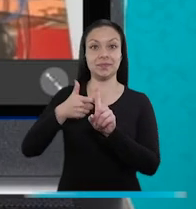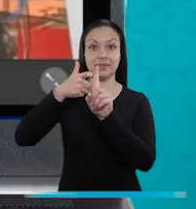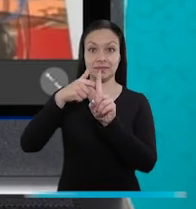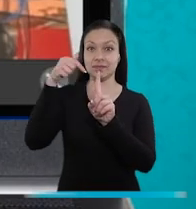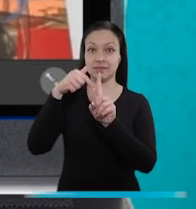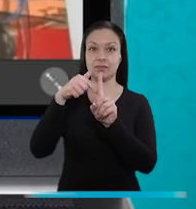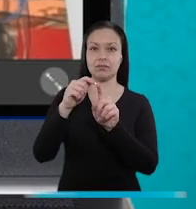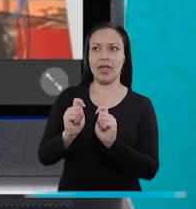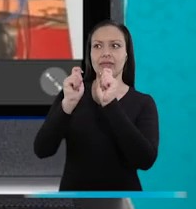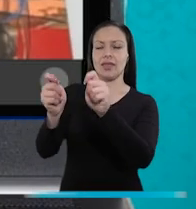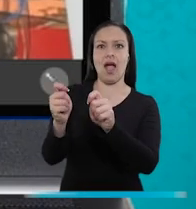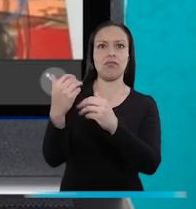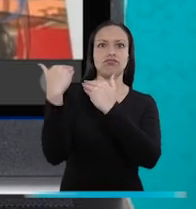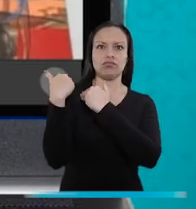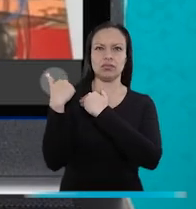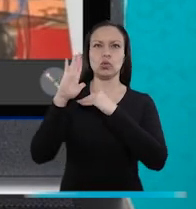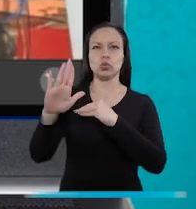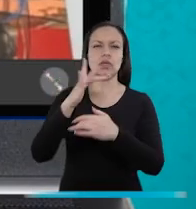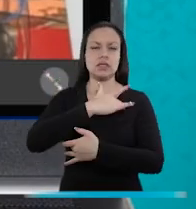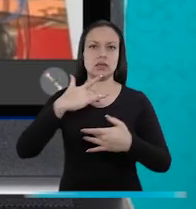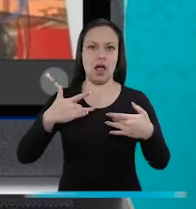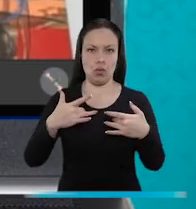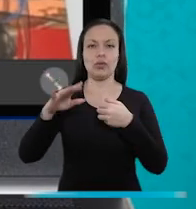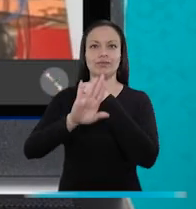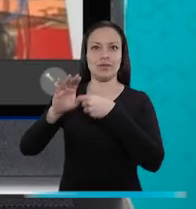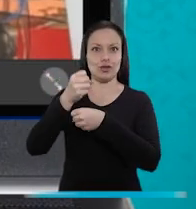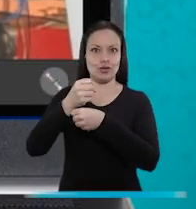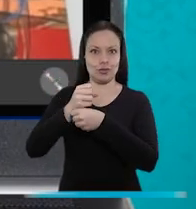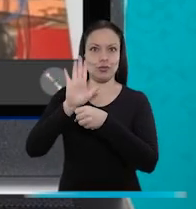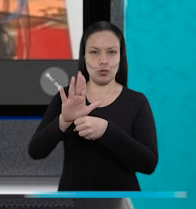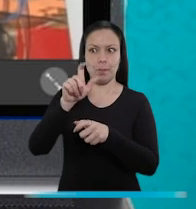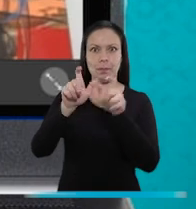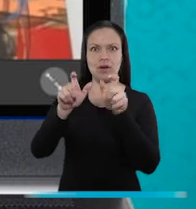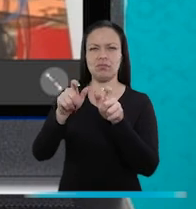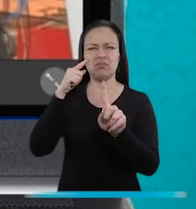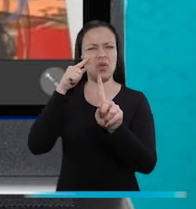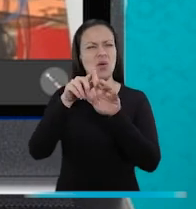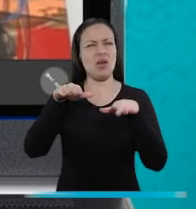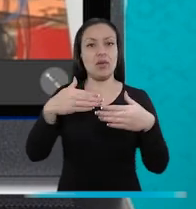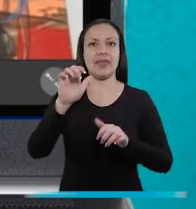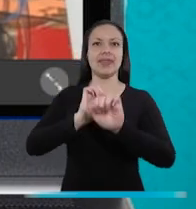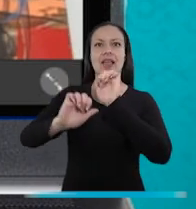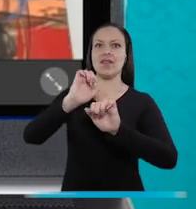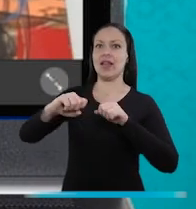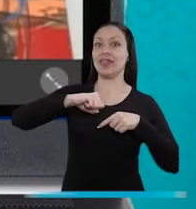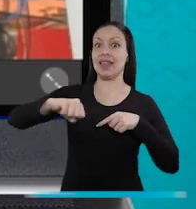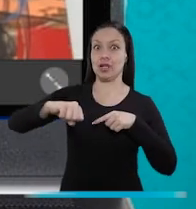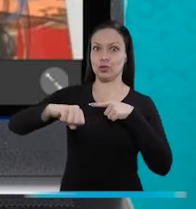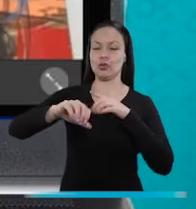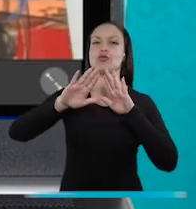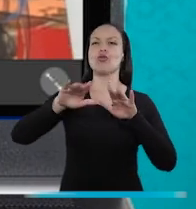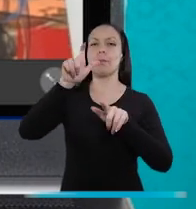La Procuraduría Delegada para la Salud, la Protección Social y el Trabajo Decente tiene como finalidad defender